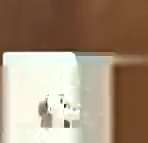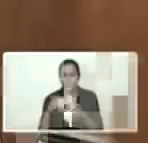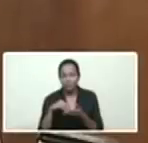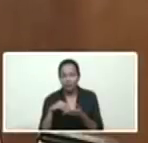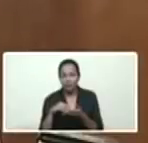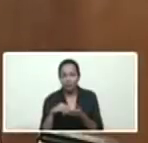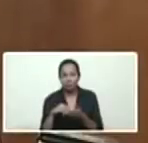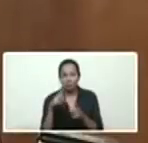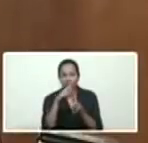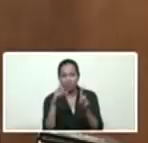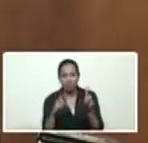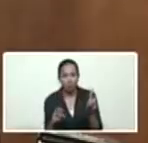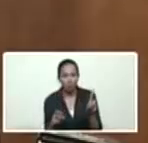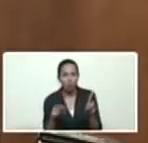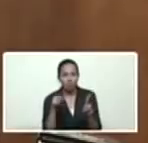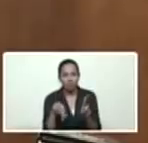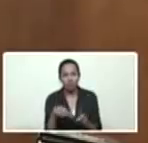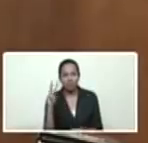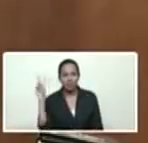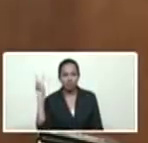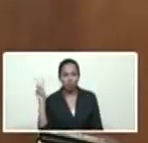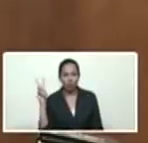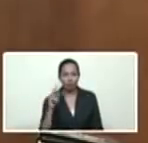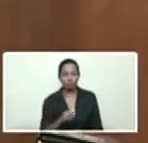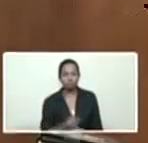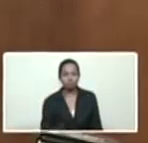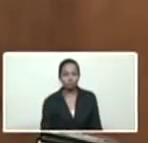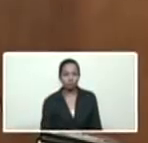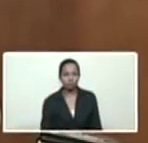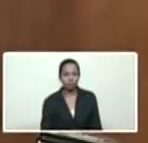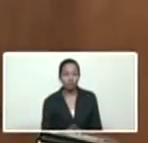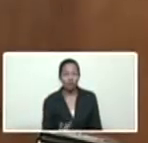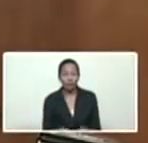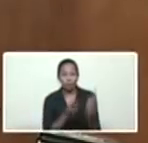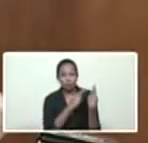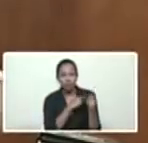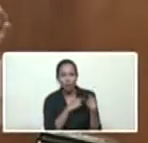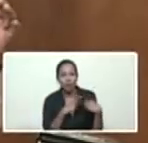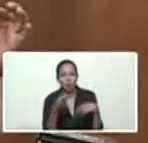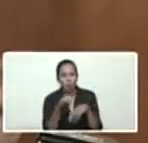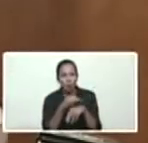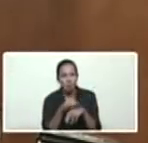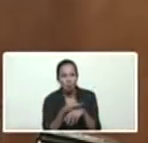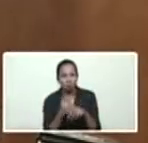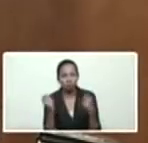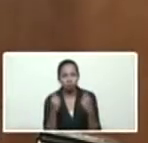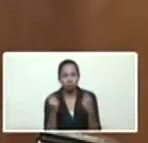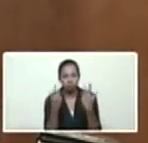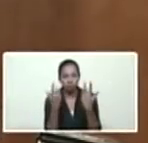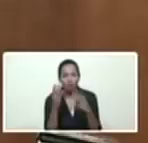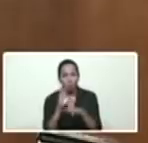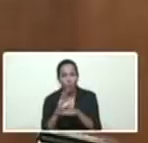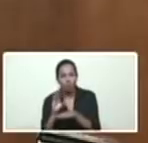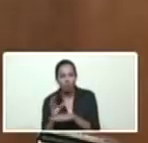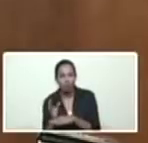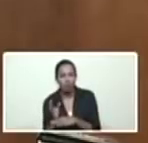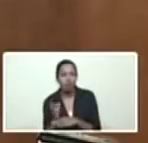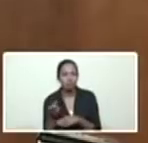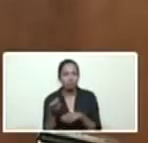todos los estados del país presidido por los gobernadores gobernadoras y los protectores de los estados